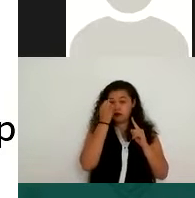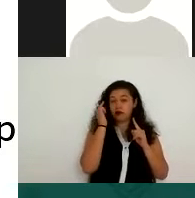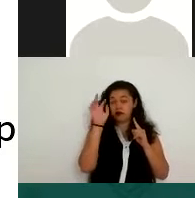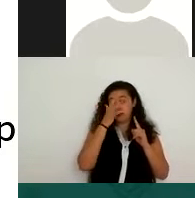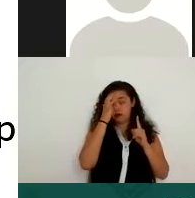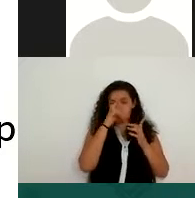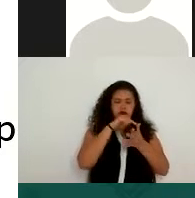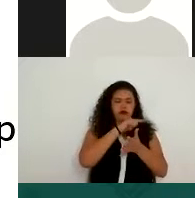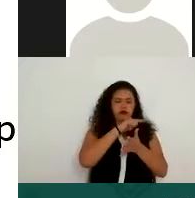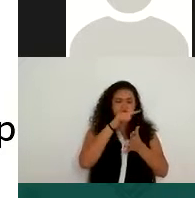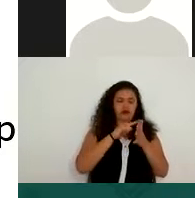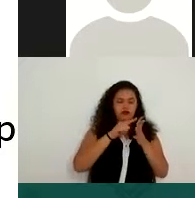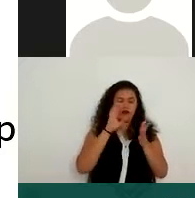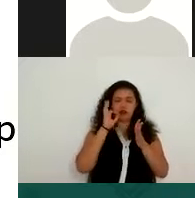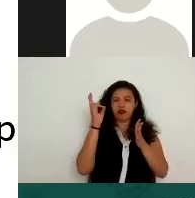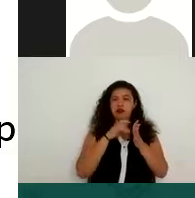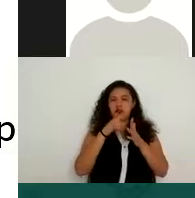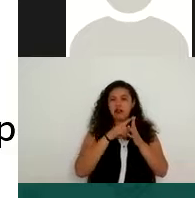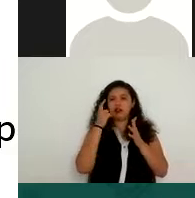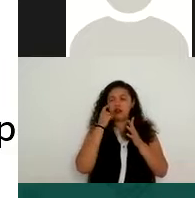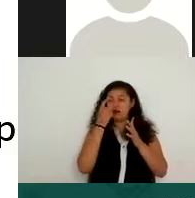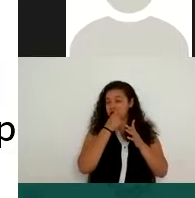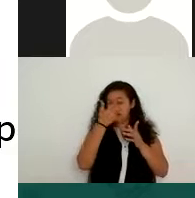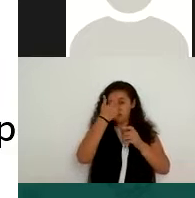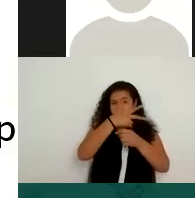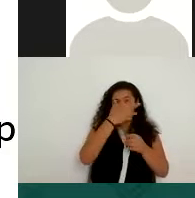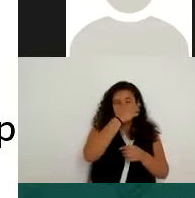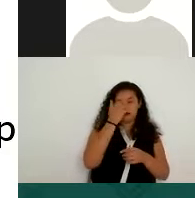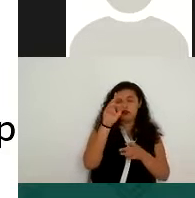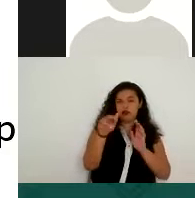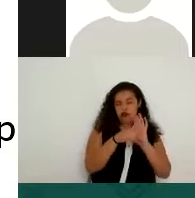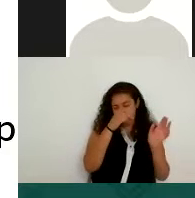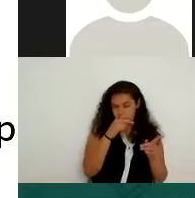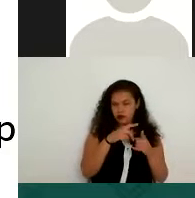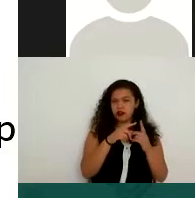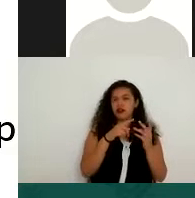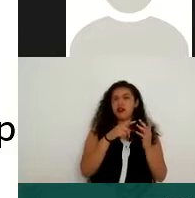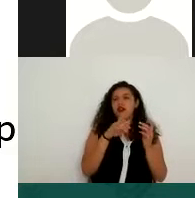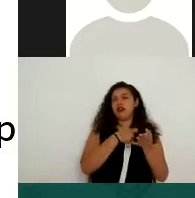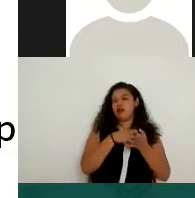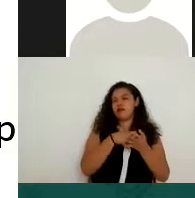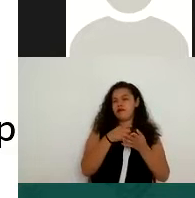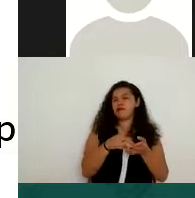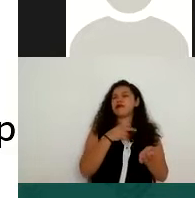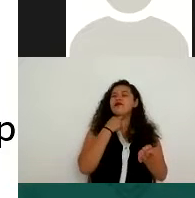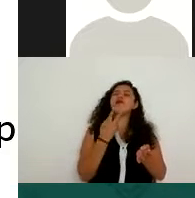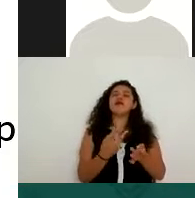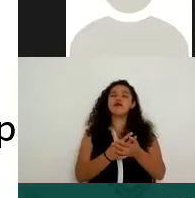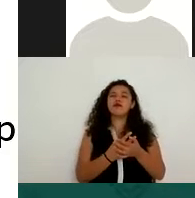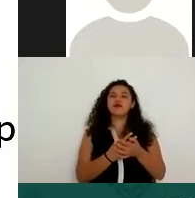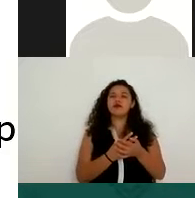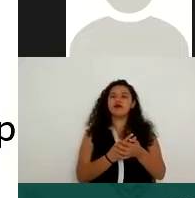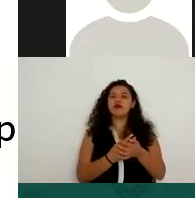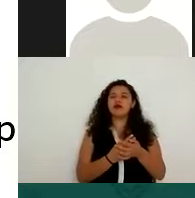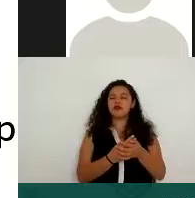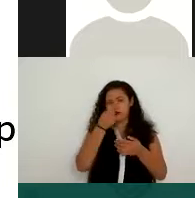reconocimiento de retina, reconocimiento de firma, reconocimiento de escritura y de voz, reconocimiento de forma de